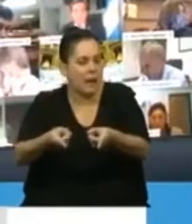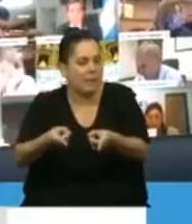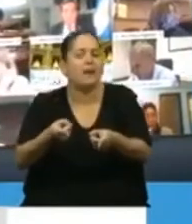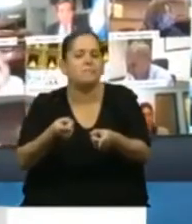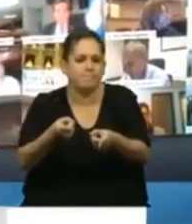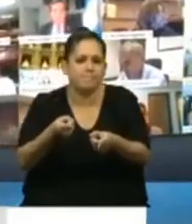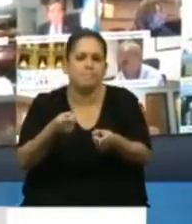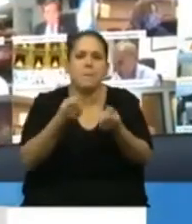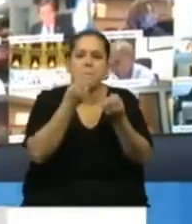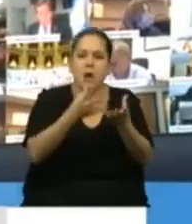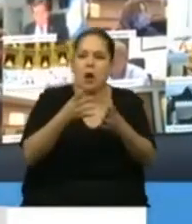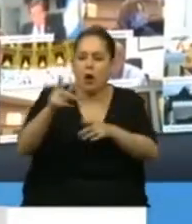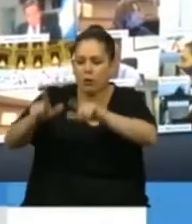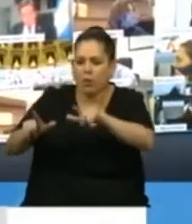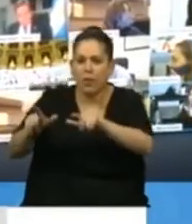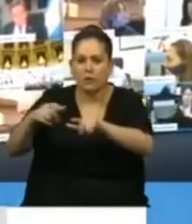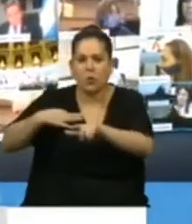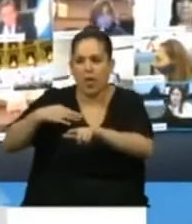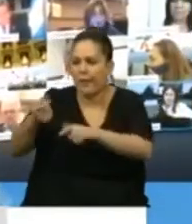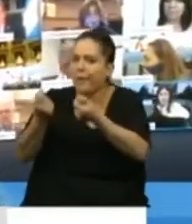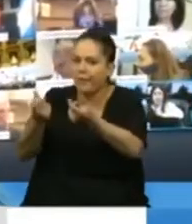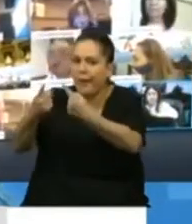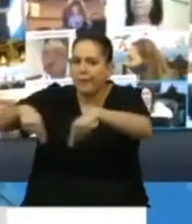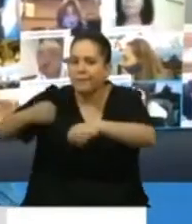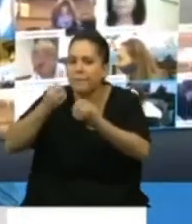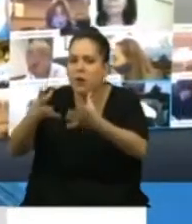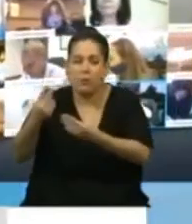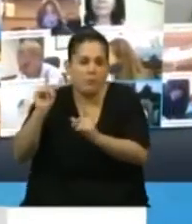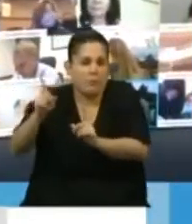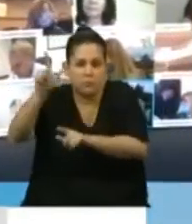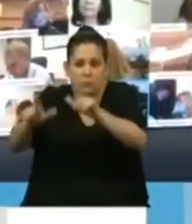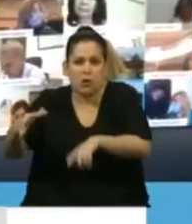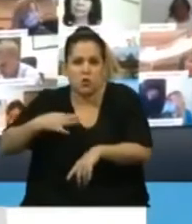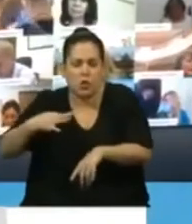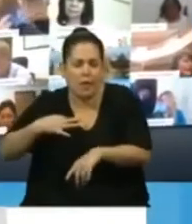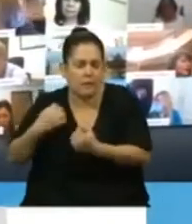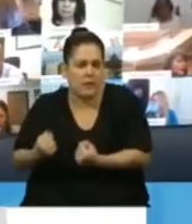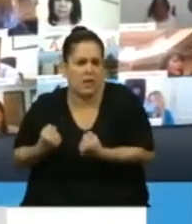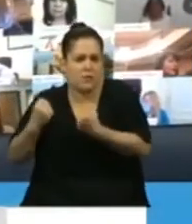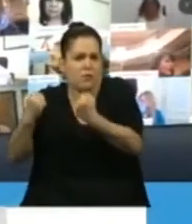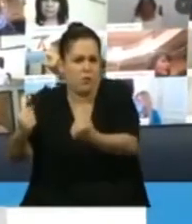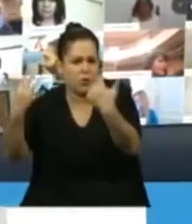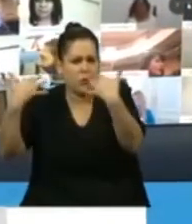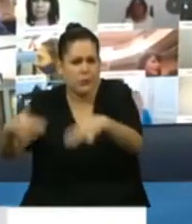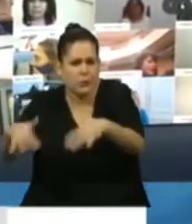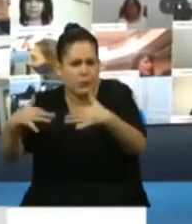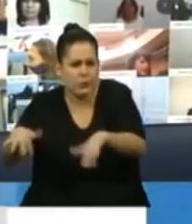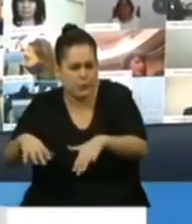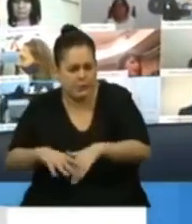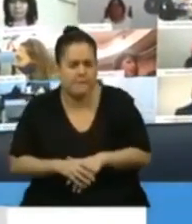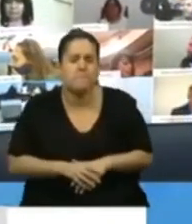y mejor al ciudadano que es justamente hoy, en particular, el que está haciendo los mayores esfuerzos. En tercer lugar,